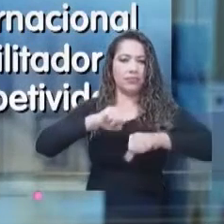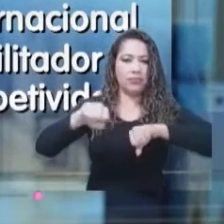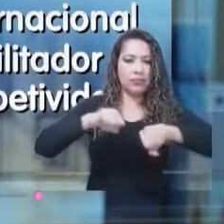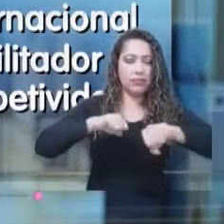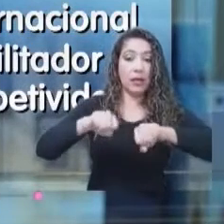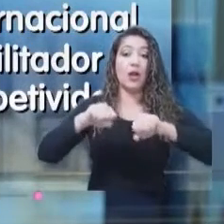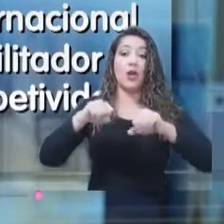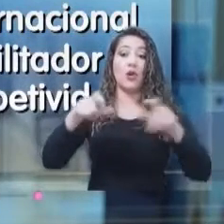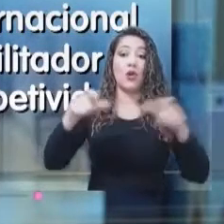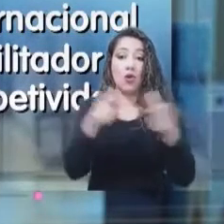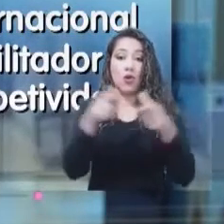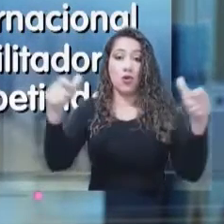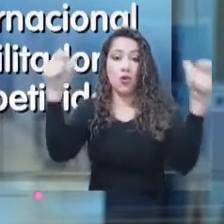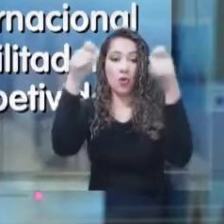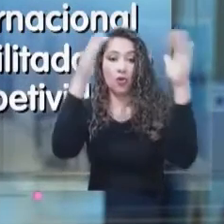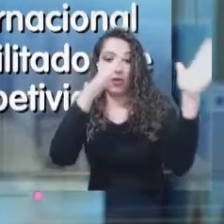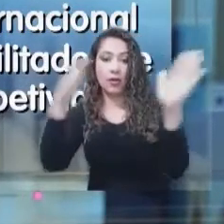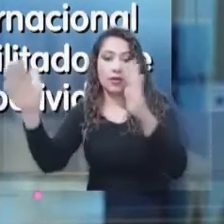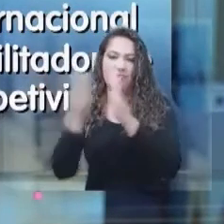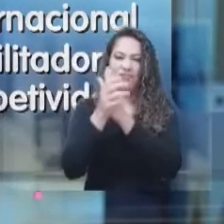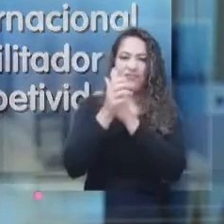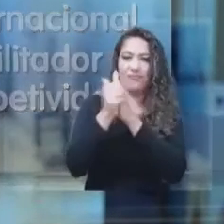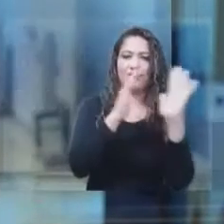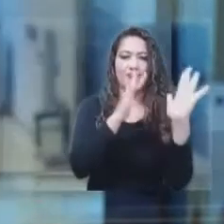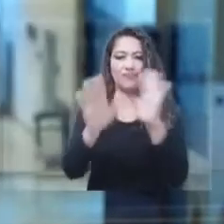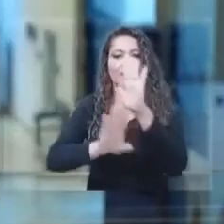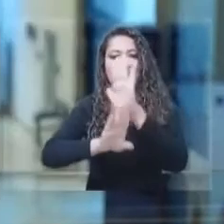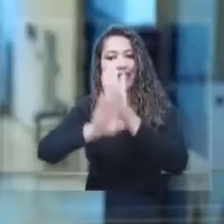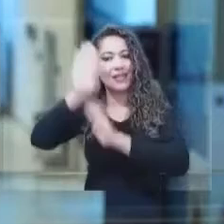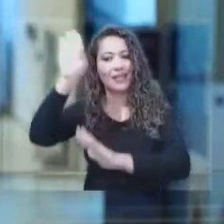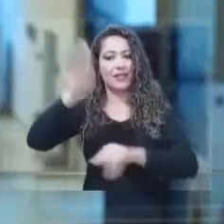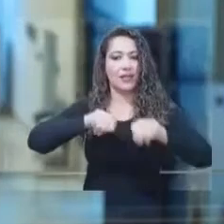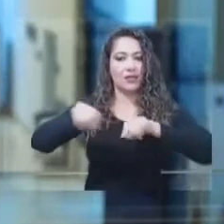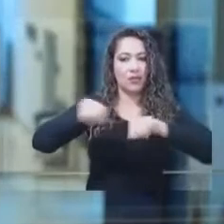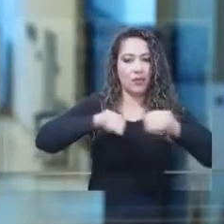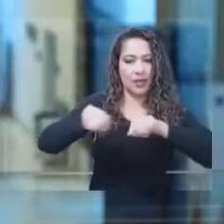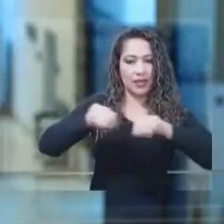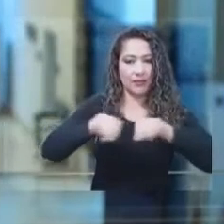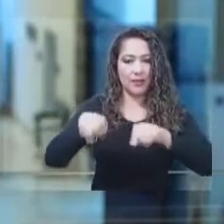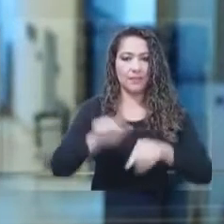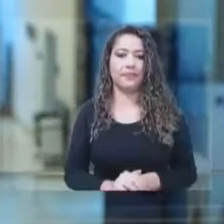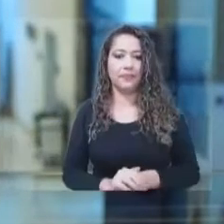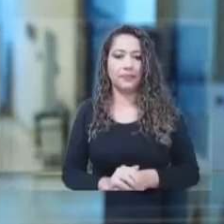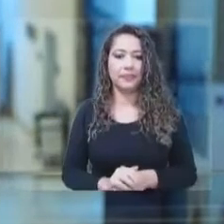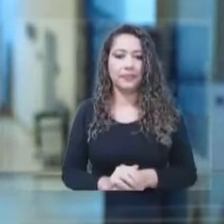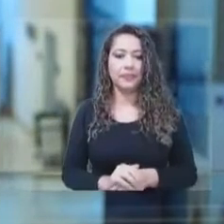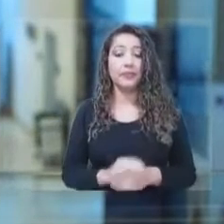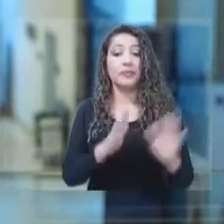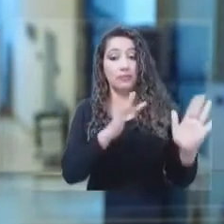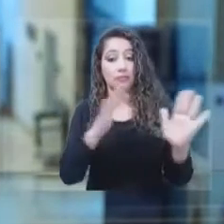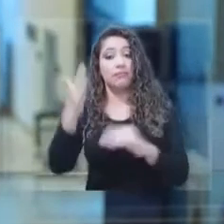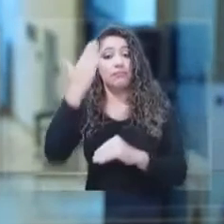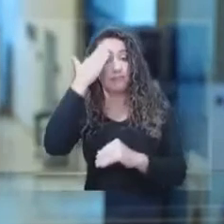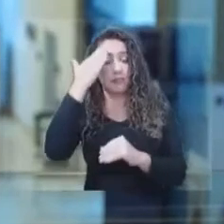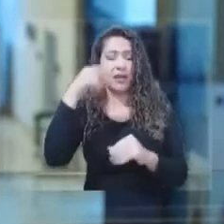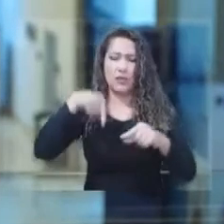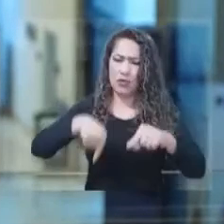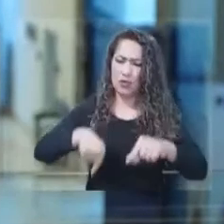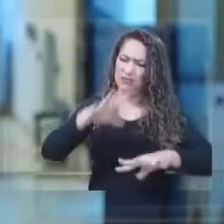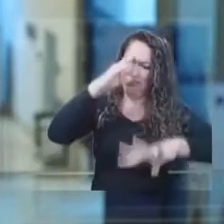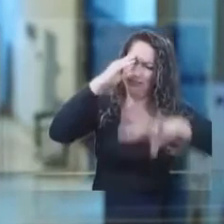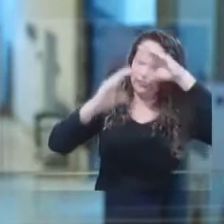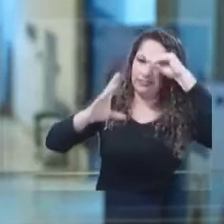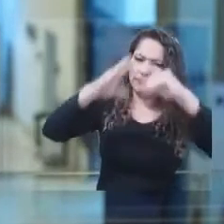habilitador de desarrollo y competitividad. Estamos seguros que esta jornada traerá grandes aprendizajes para la adopción de mejores